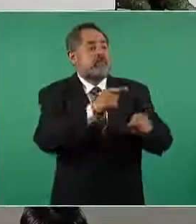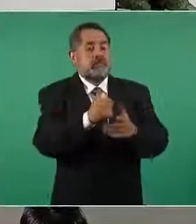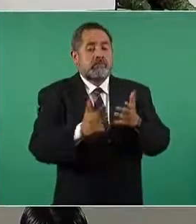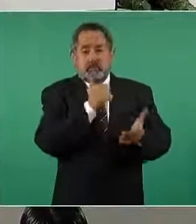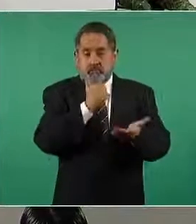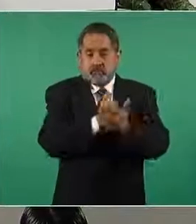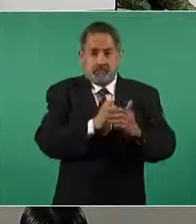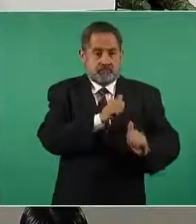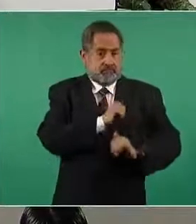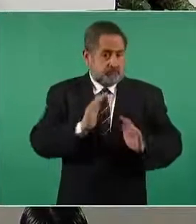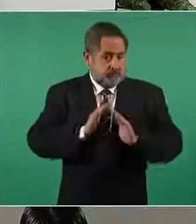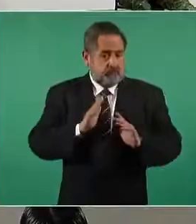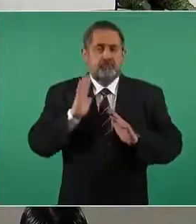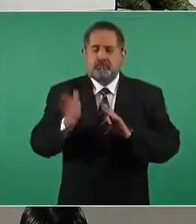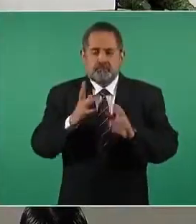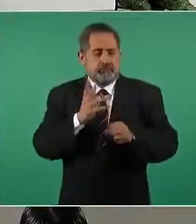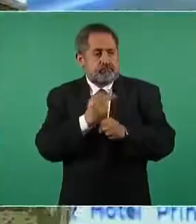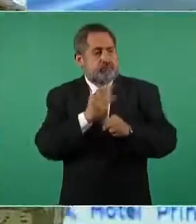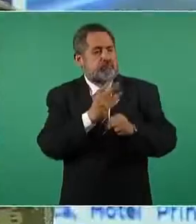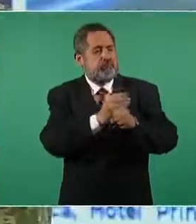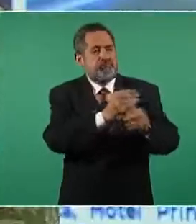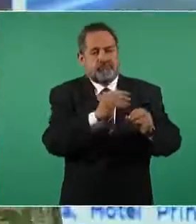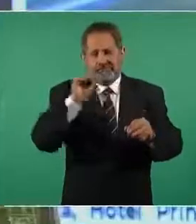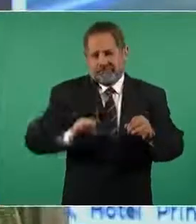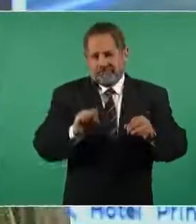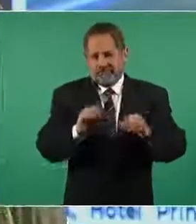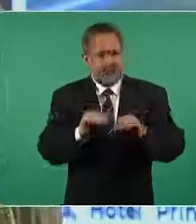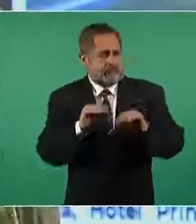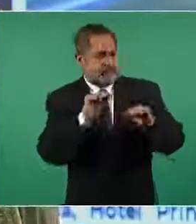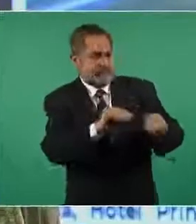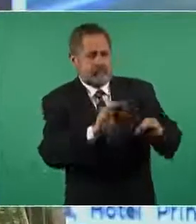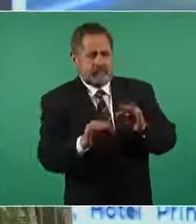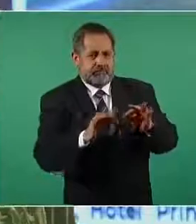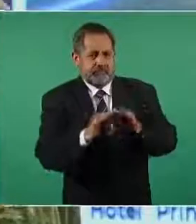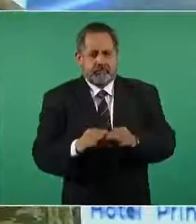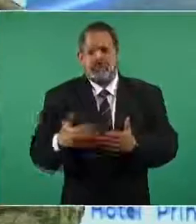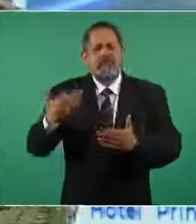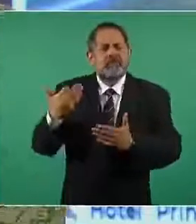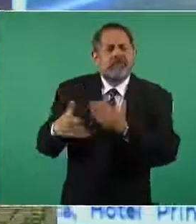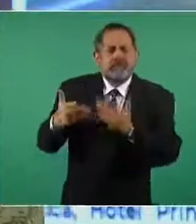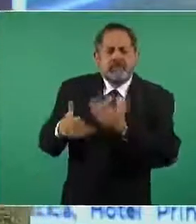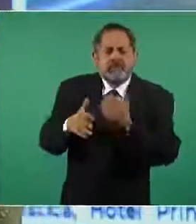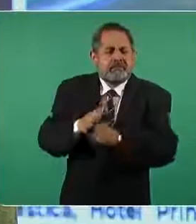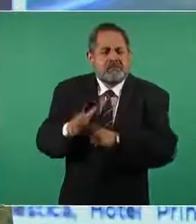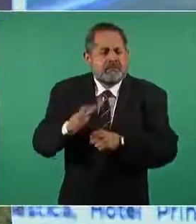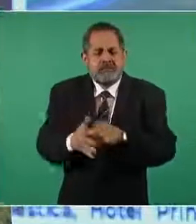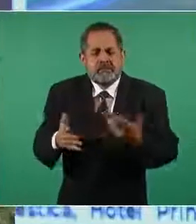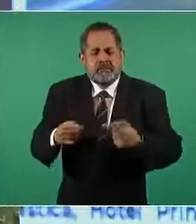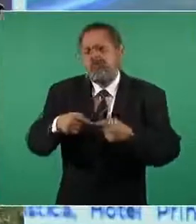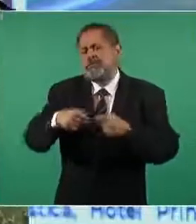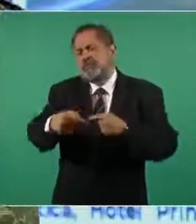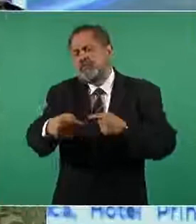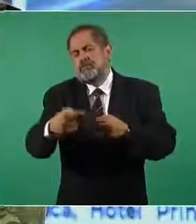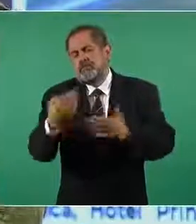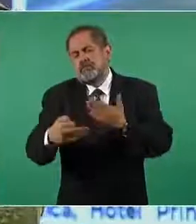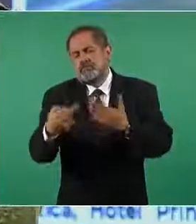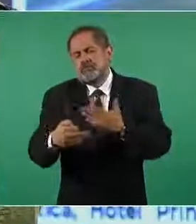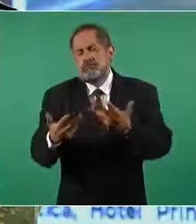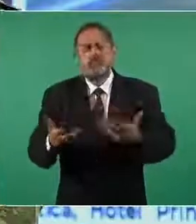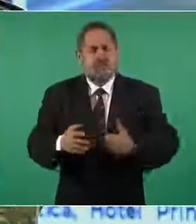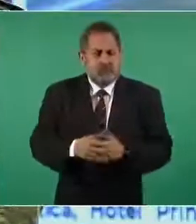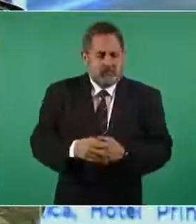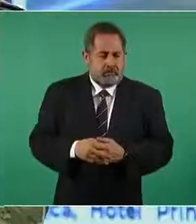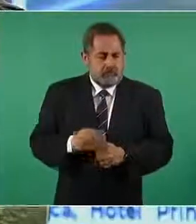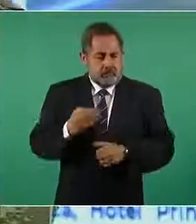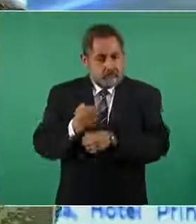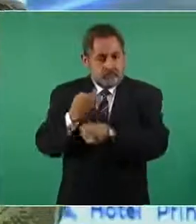hacia una nueva posición al sur del predio ¿qué nos falta por ese 31 por ciento restante? bueno estamos en